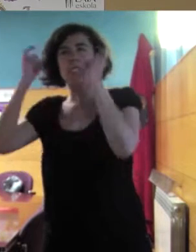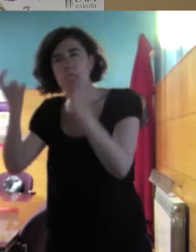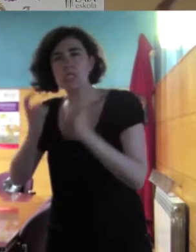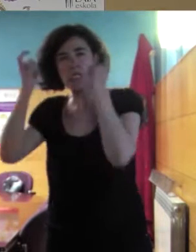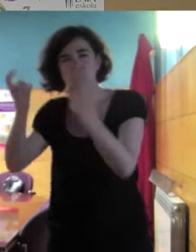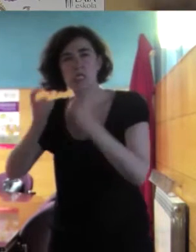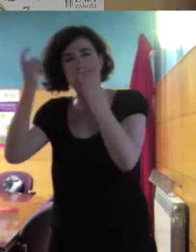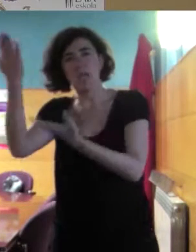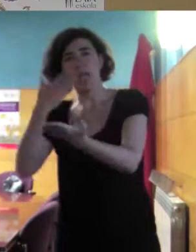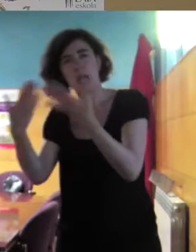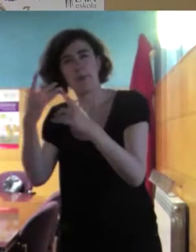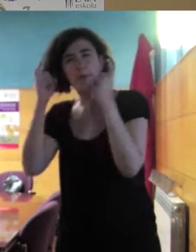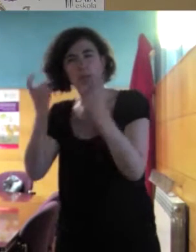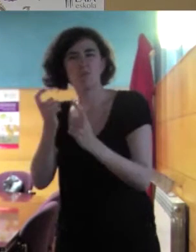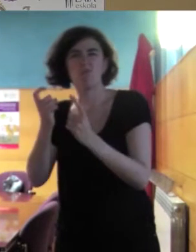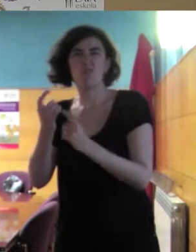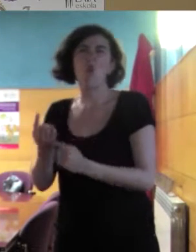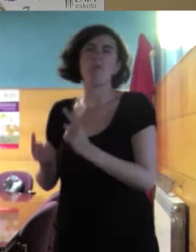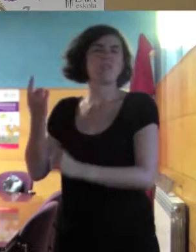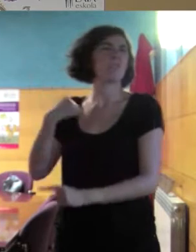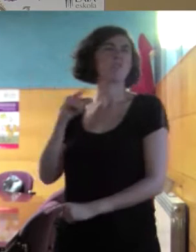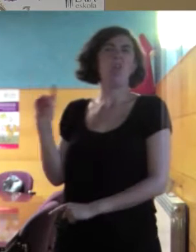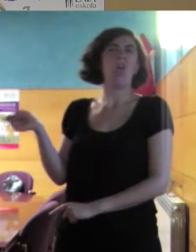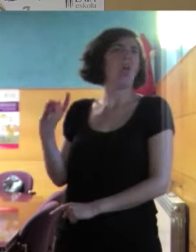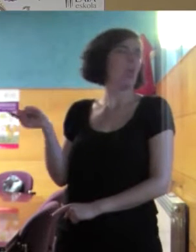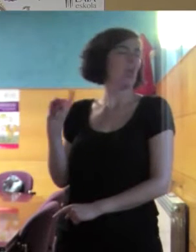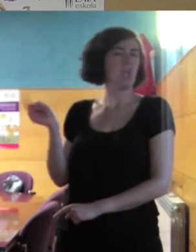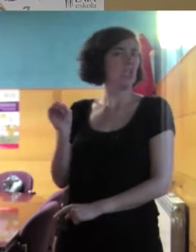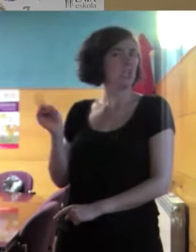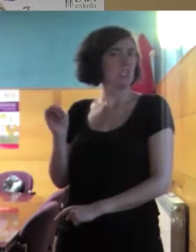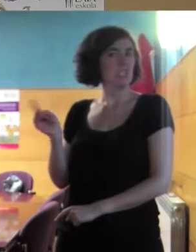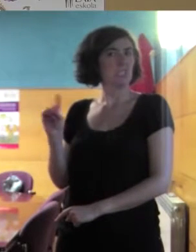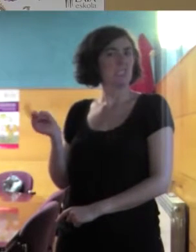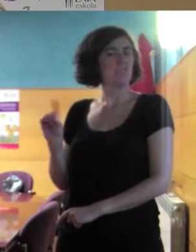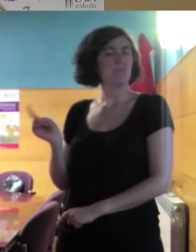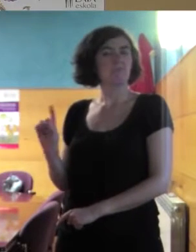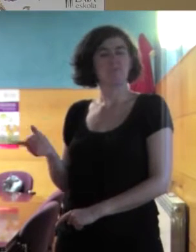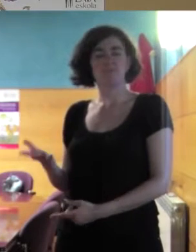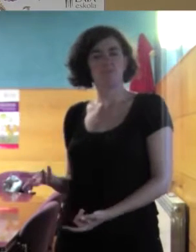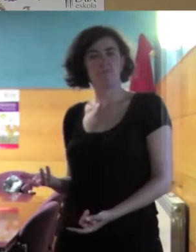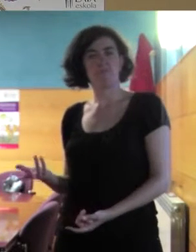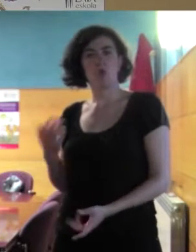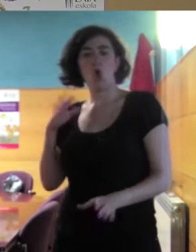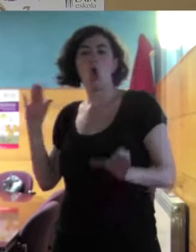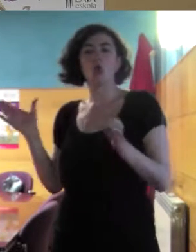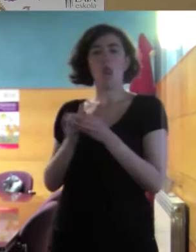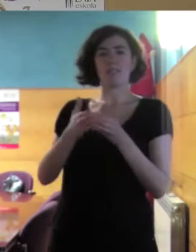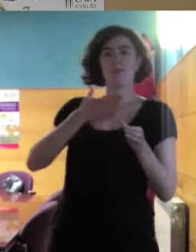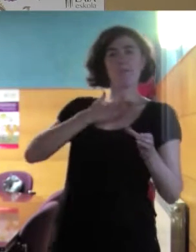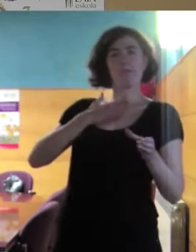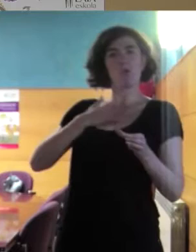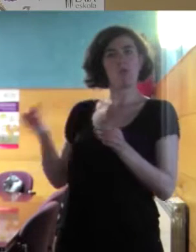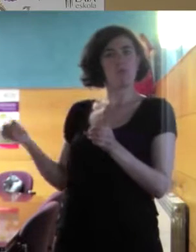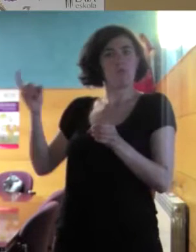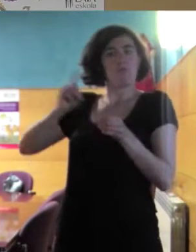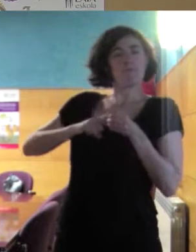relacionar, y entre no, me voy a introducir en mi colectivo de origen, o